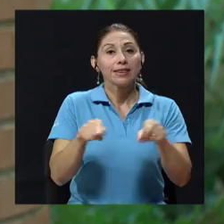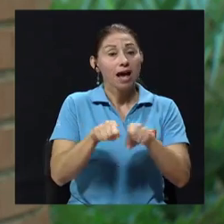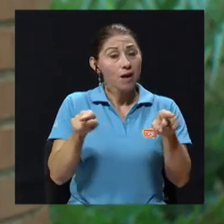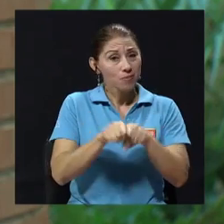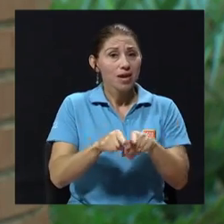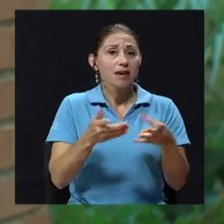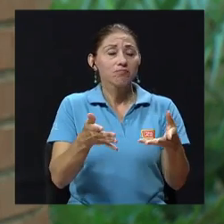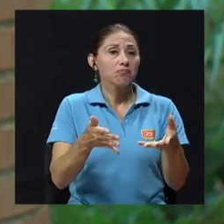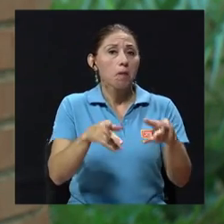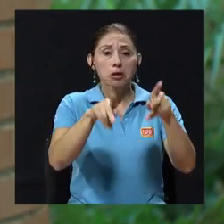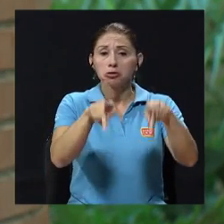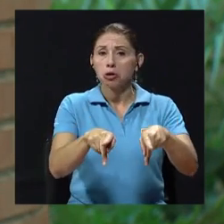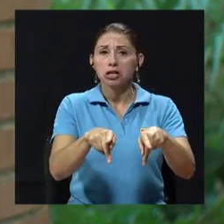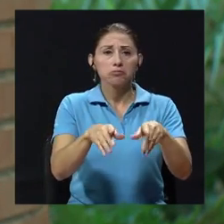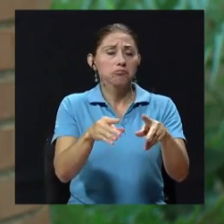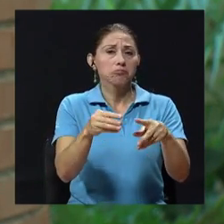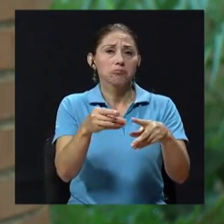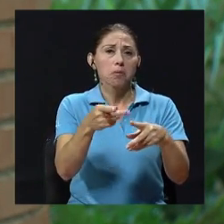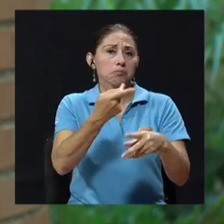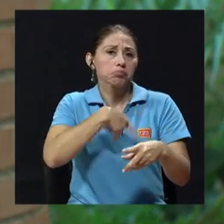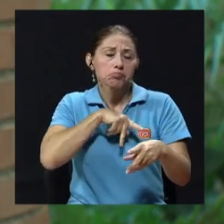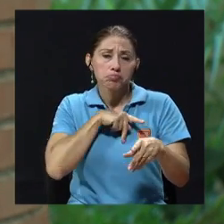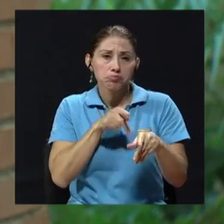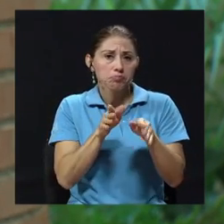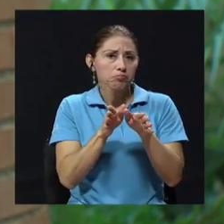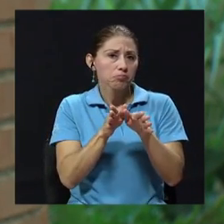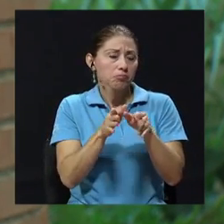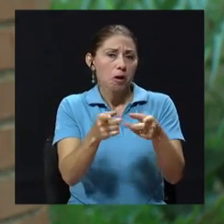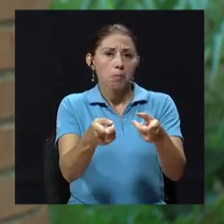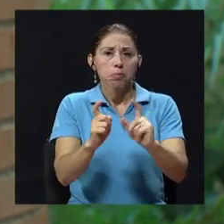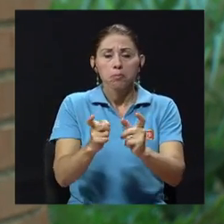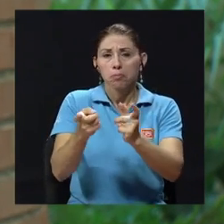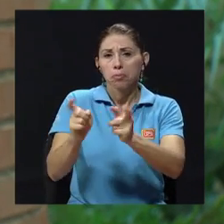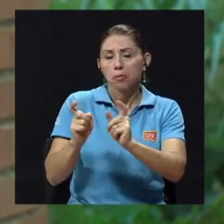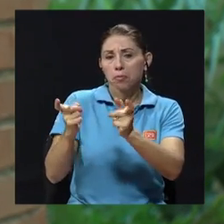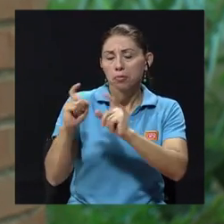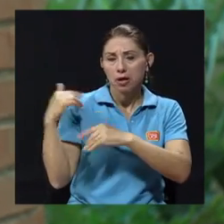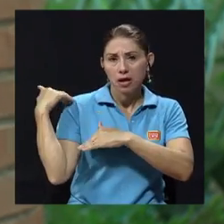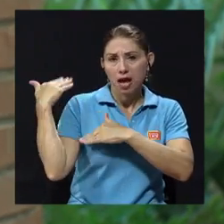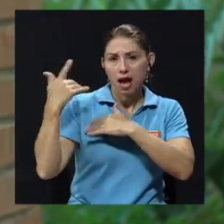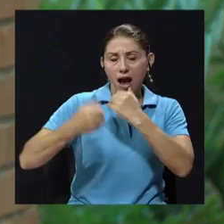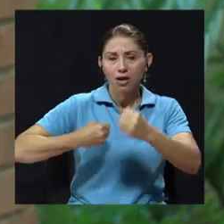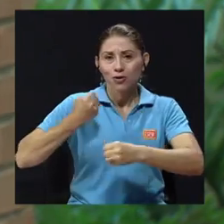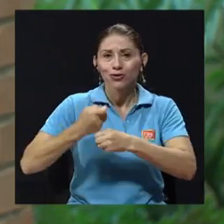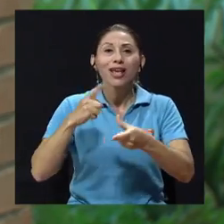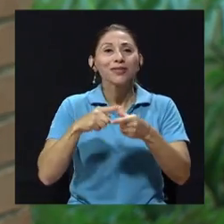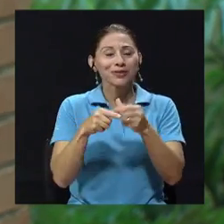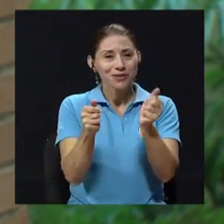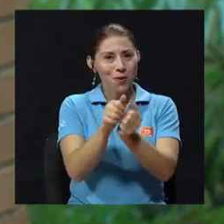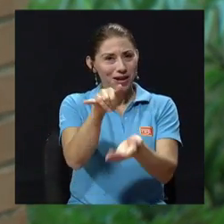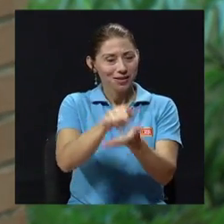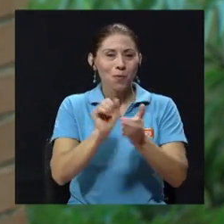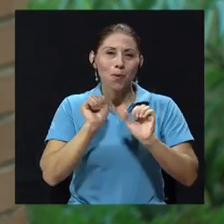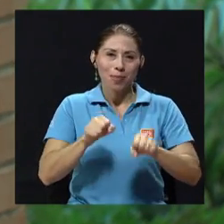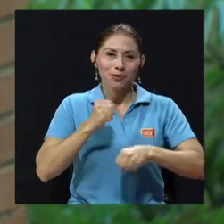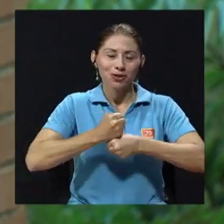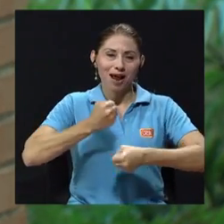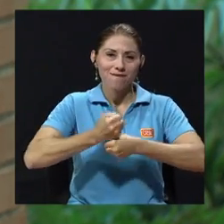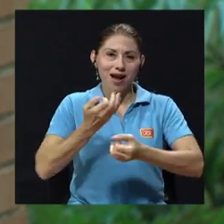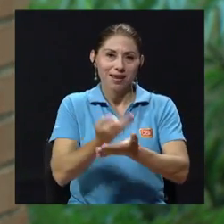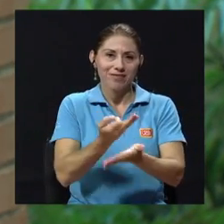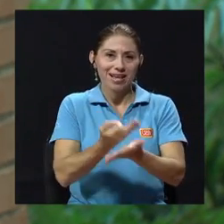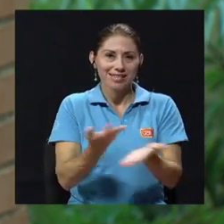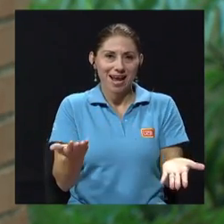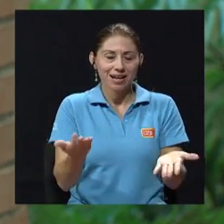tenido donaciones de particulares a lo largo de los años y entonces eso no se ha permitido financiar. Lógicamente